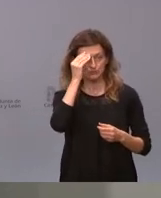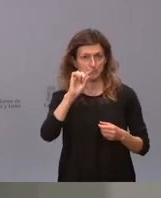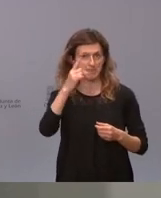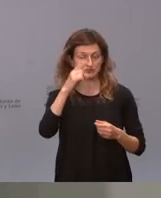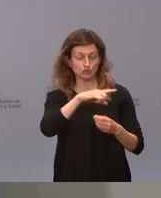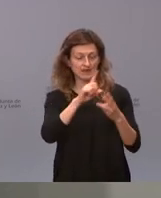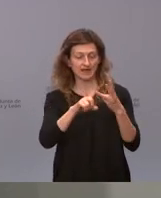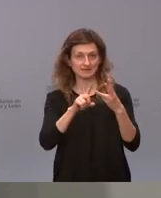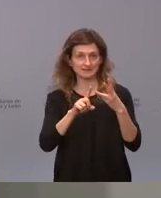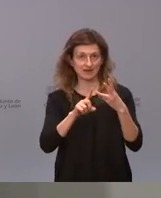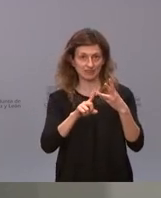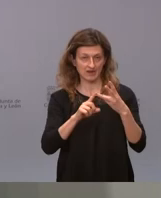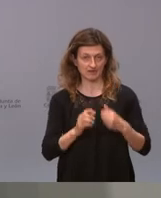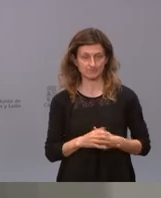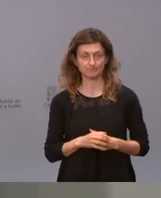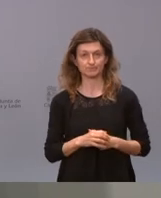porque no me sé el dato con seguridad